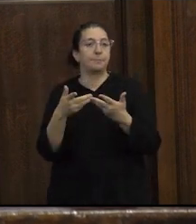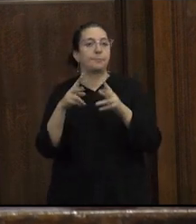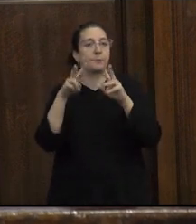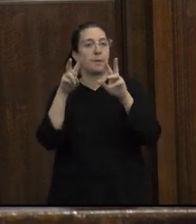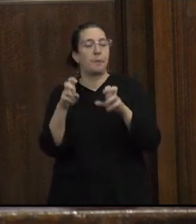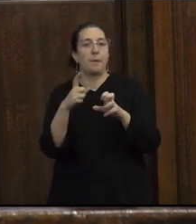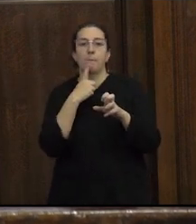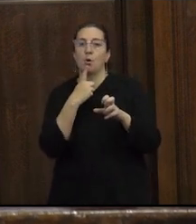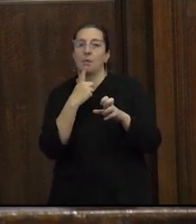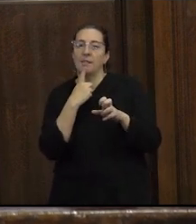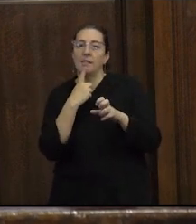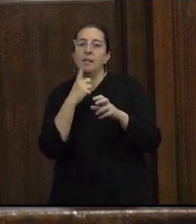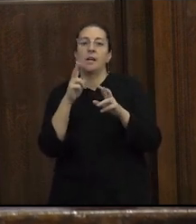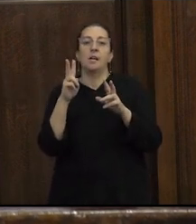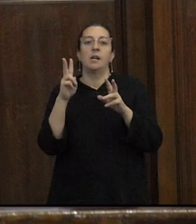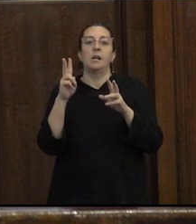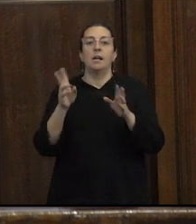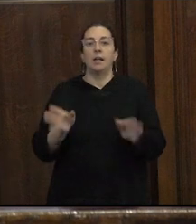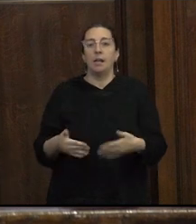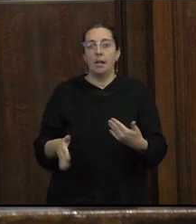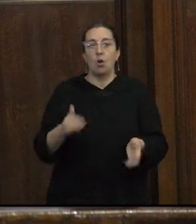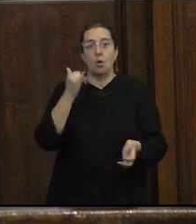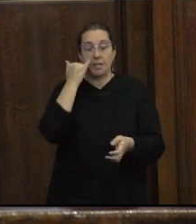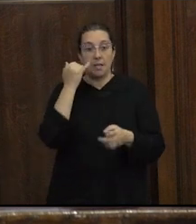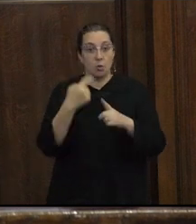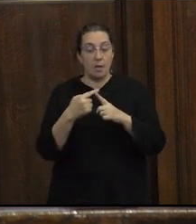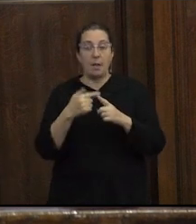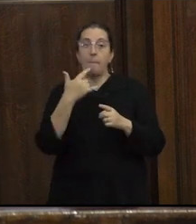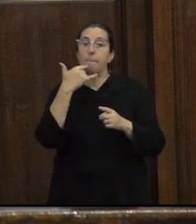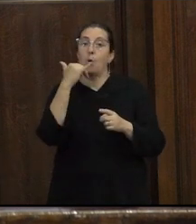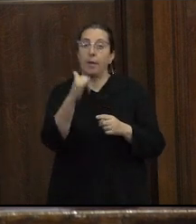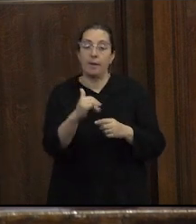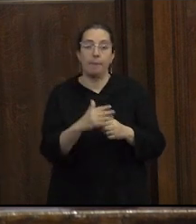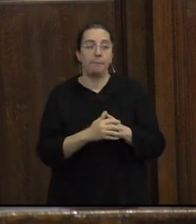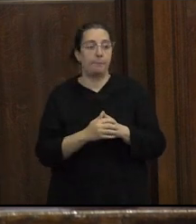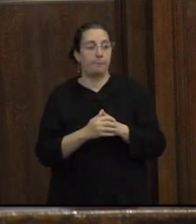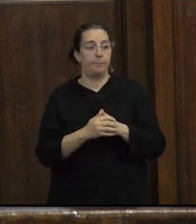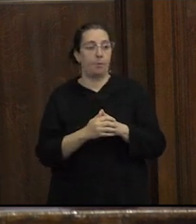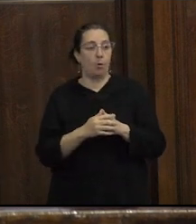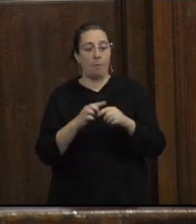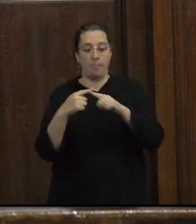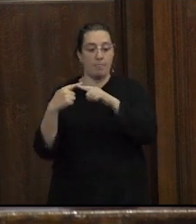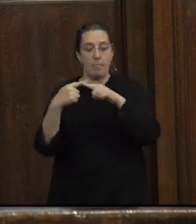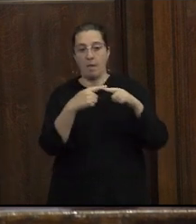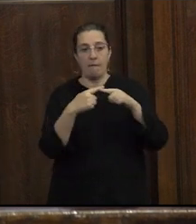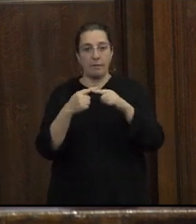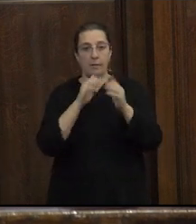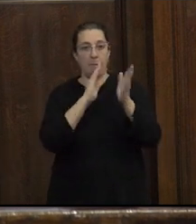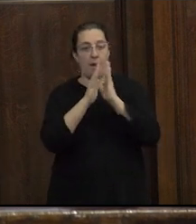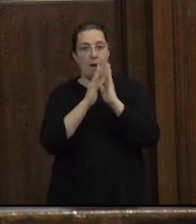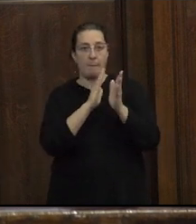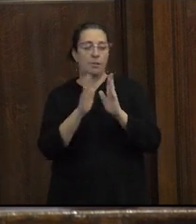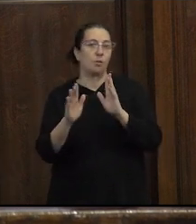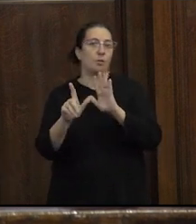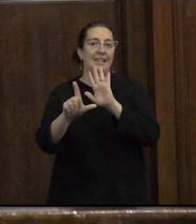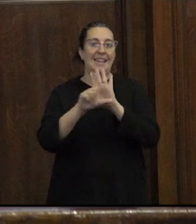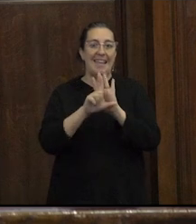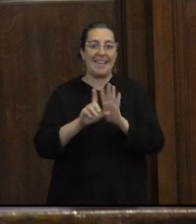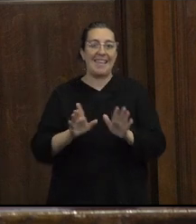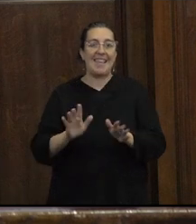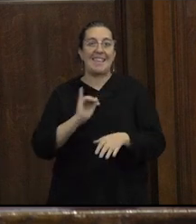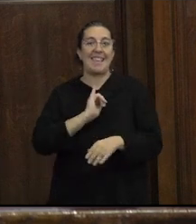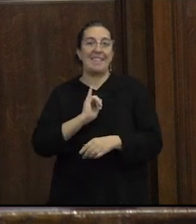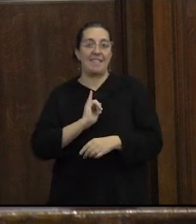politización del género y la sexualidad como se dio por ejemplo con los debates parlamentarios de la ley de identidad de género de matrimonio